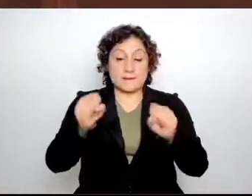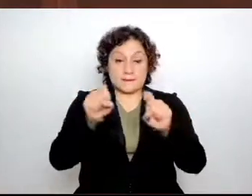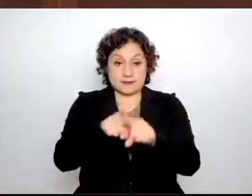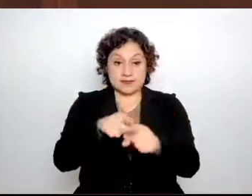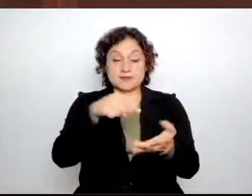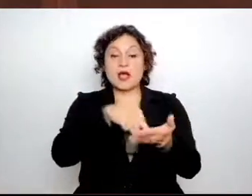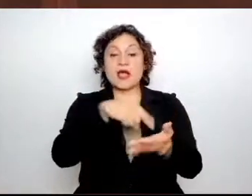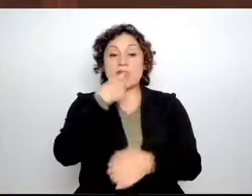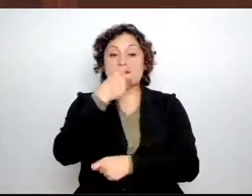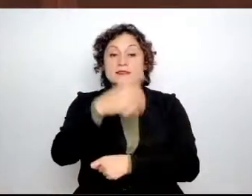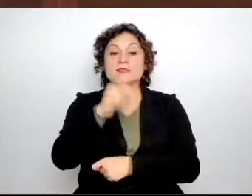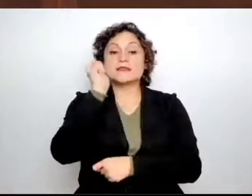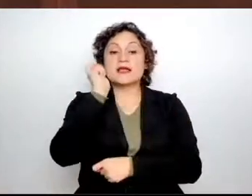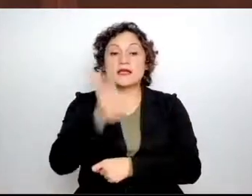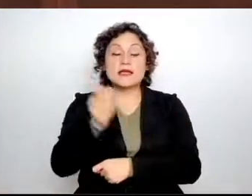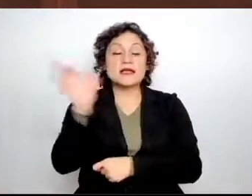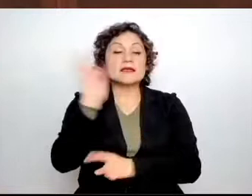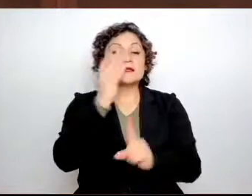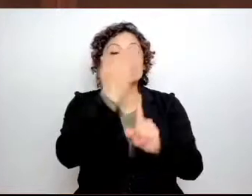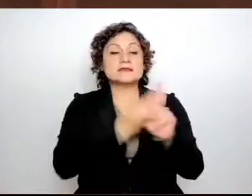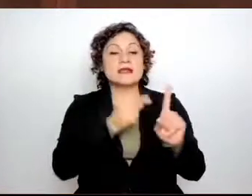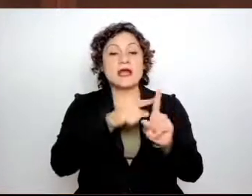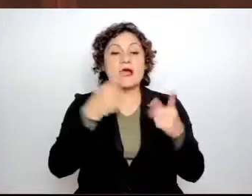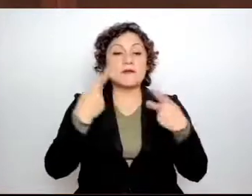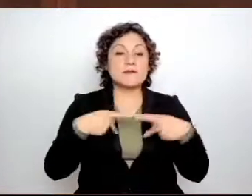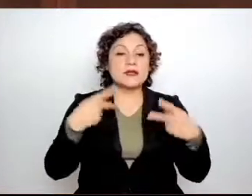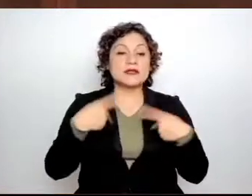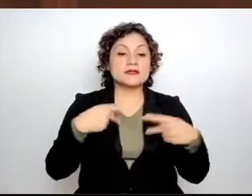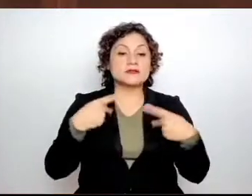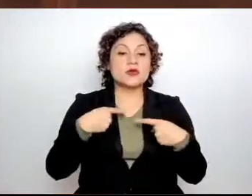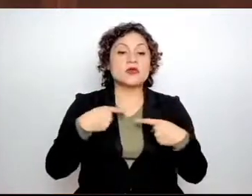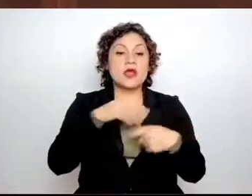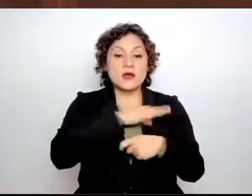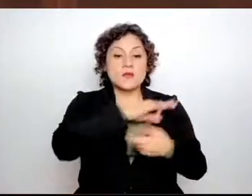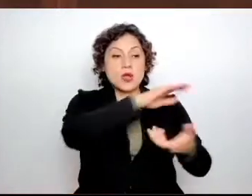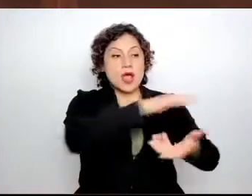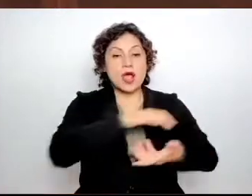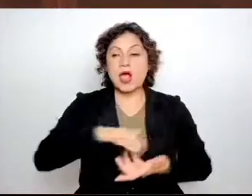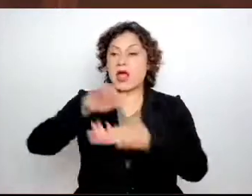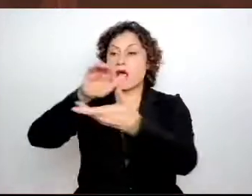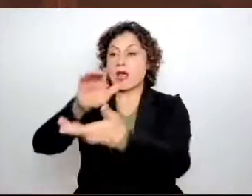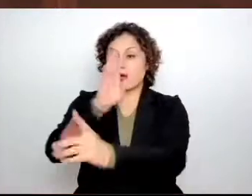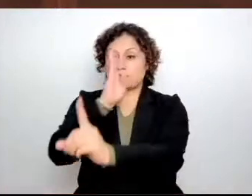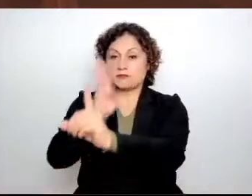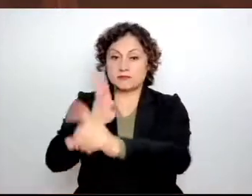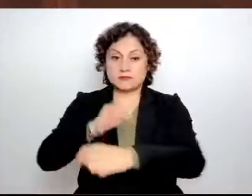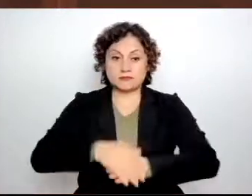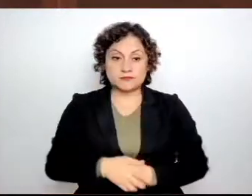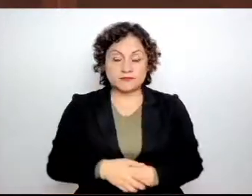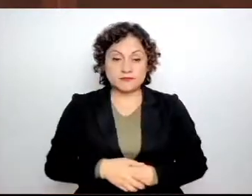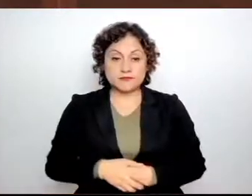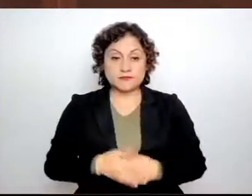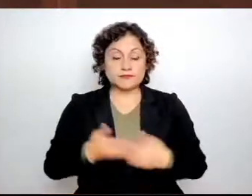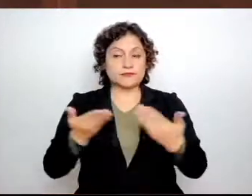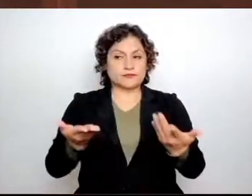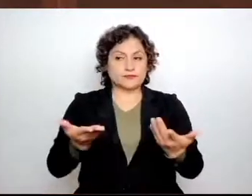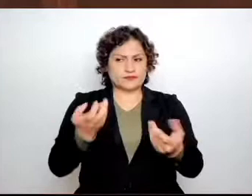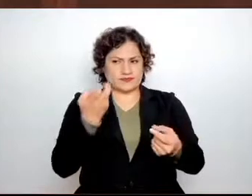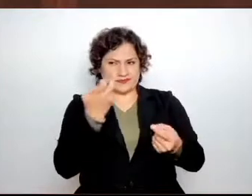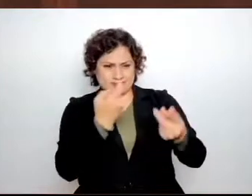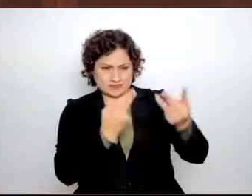para que en casos especiales pueda realizar entregas de apoyos. Ante esto, pregunto, señor